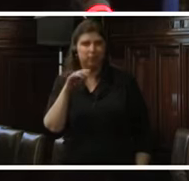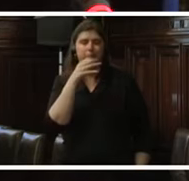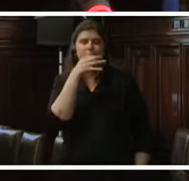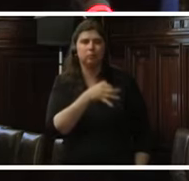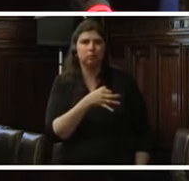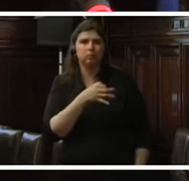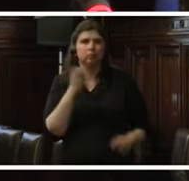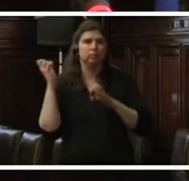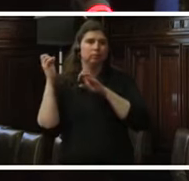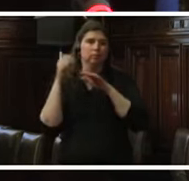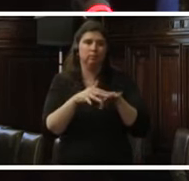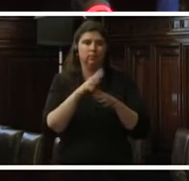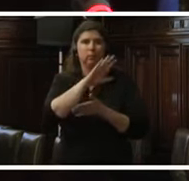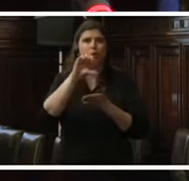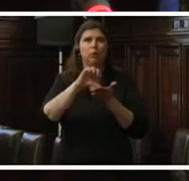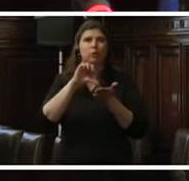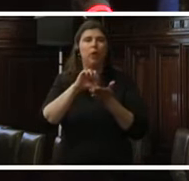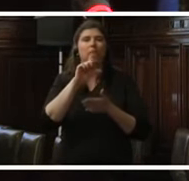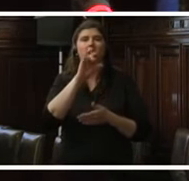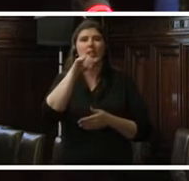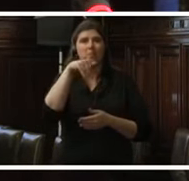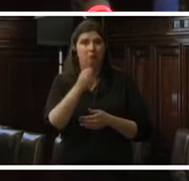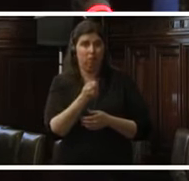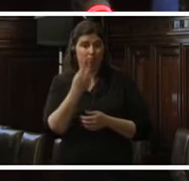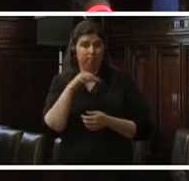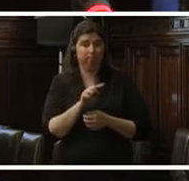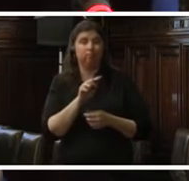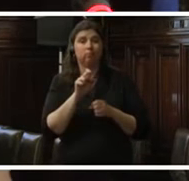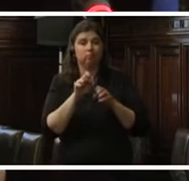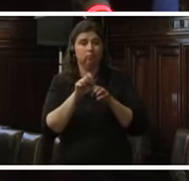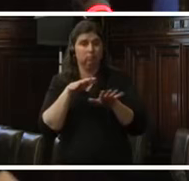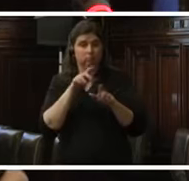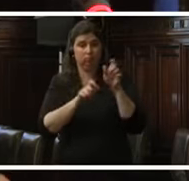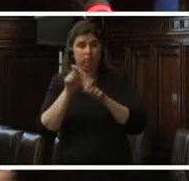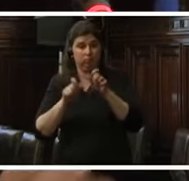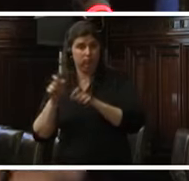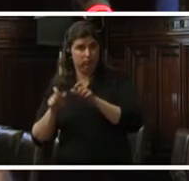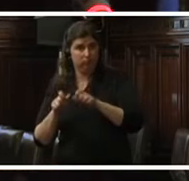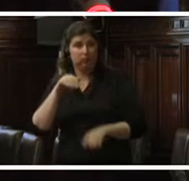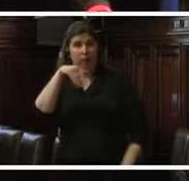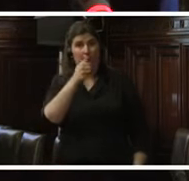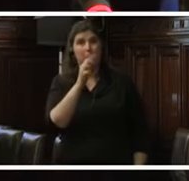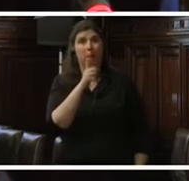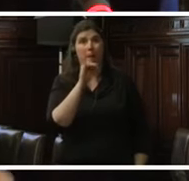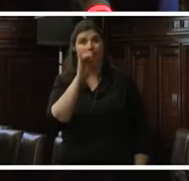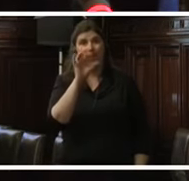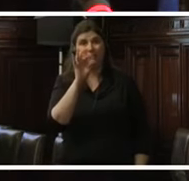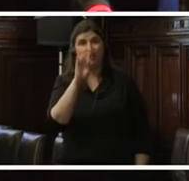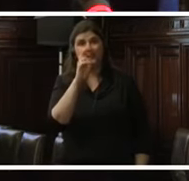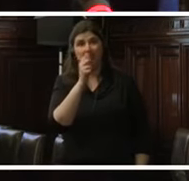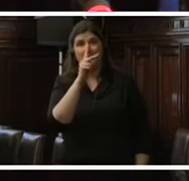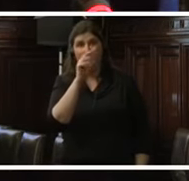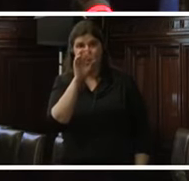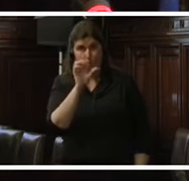la ciudad de Lima y sobre todo a la real audiencia integrada por los magistrados, entonces los oidores de esa